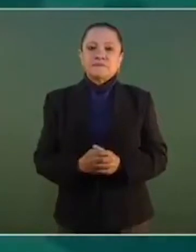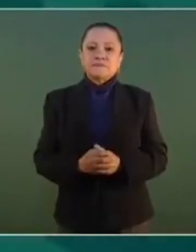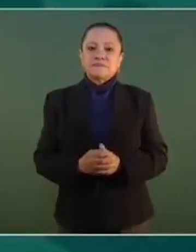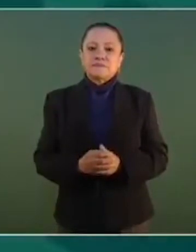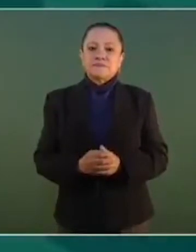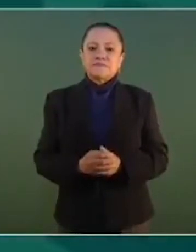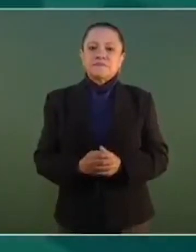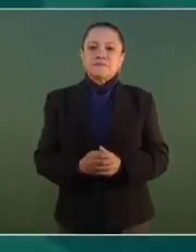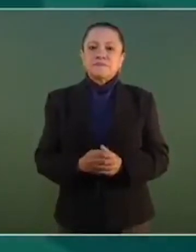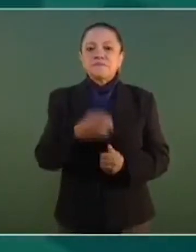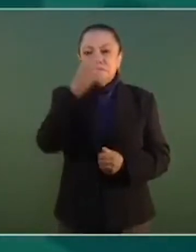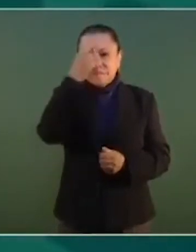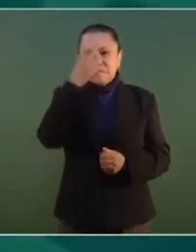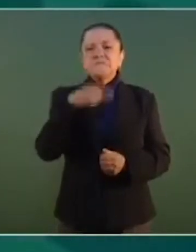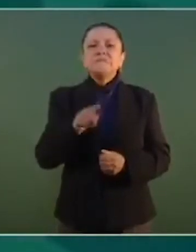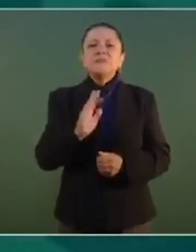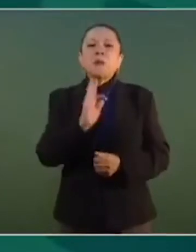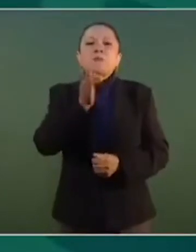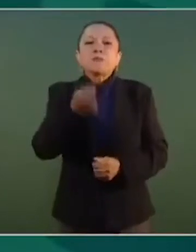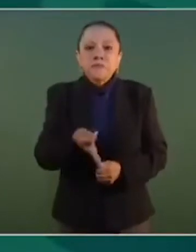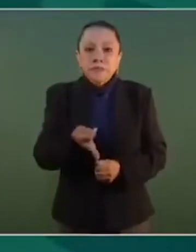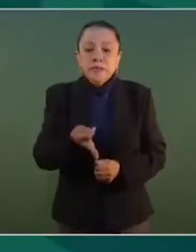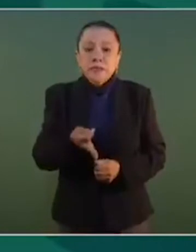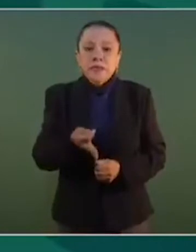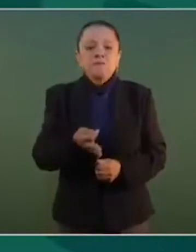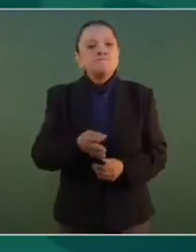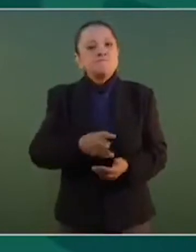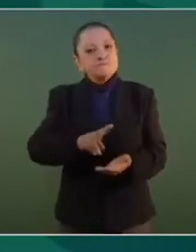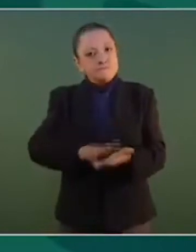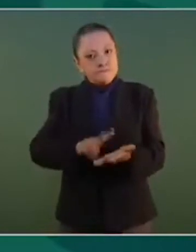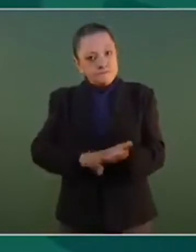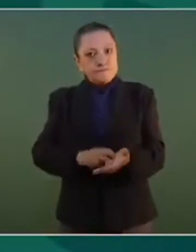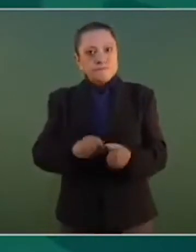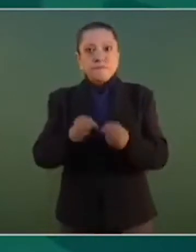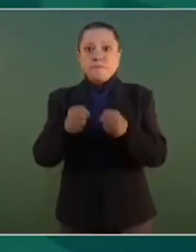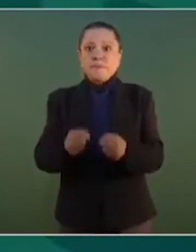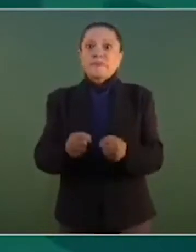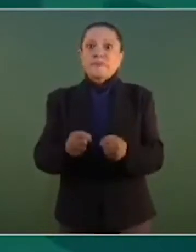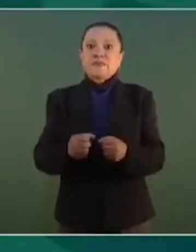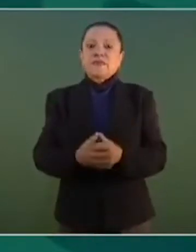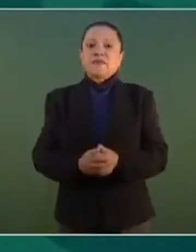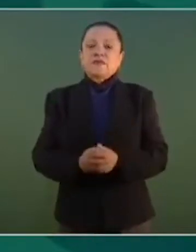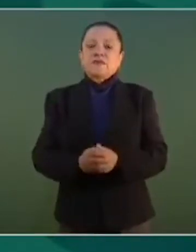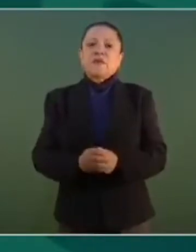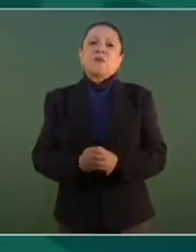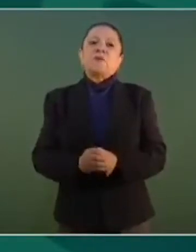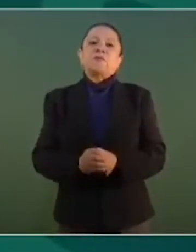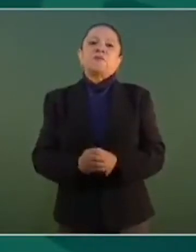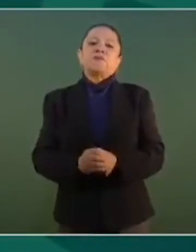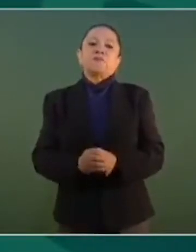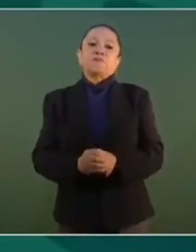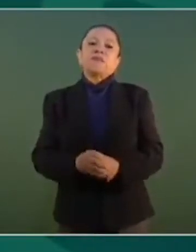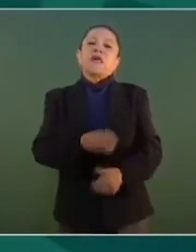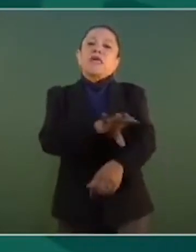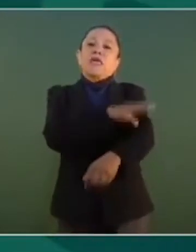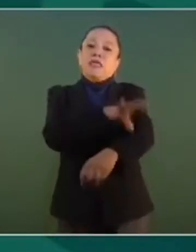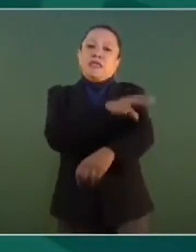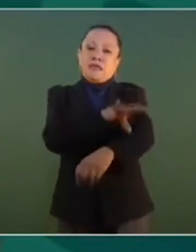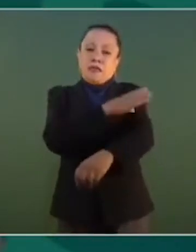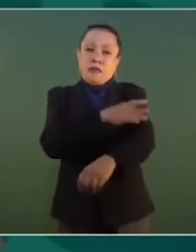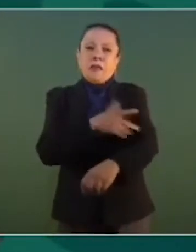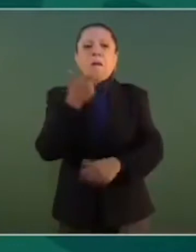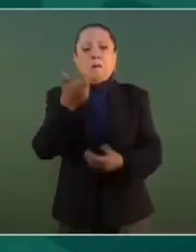de que se garantice la energía eléctrica a precios